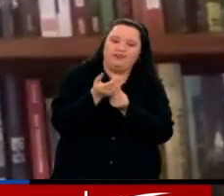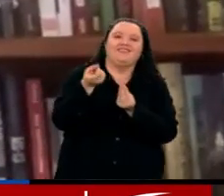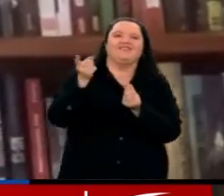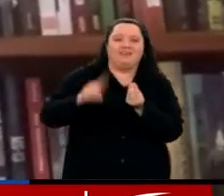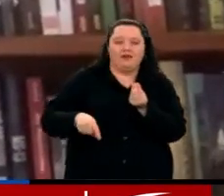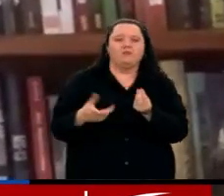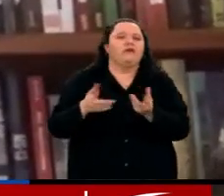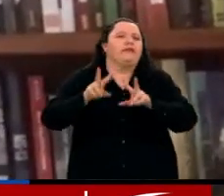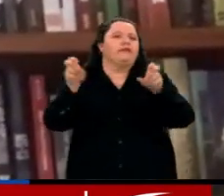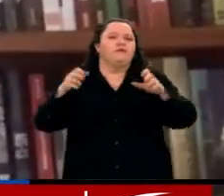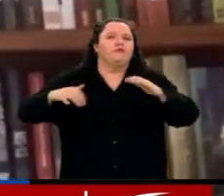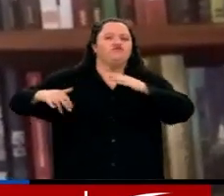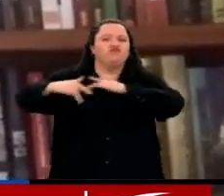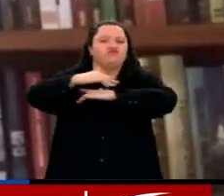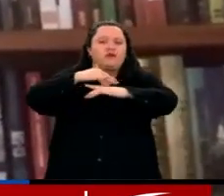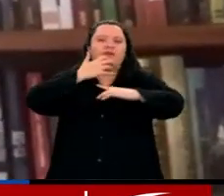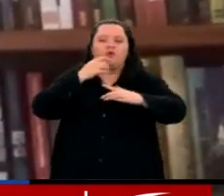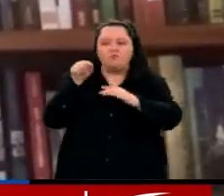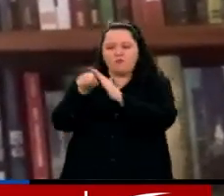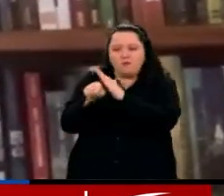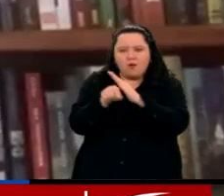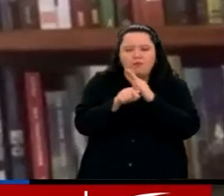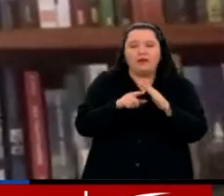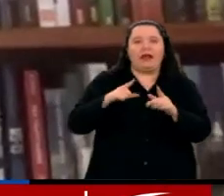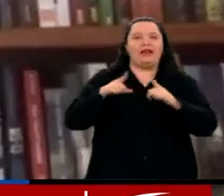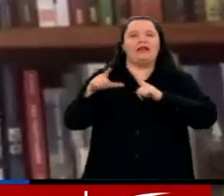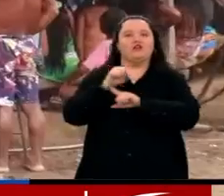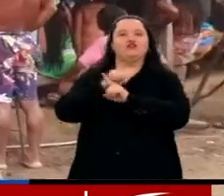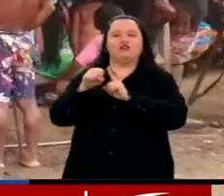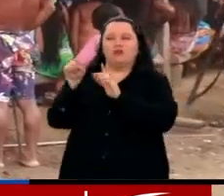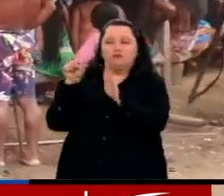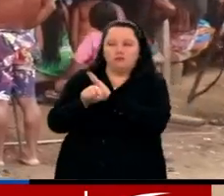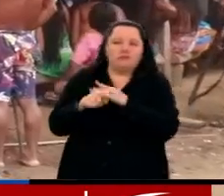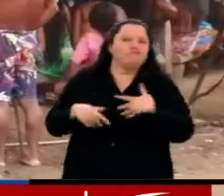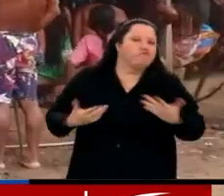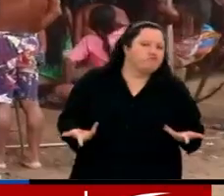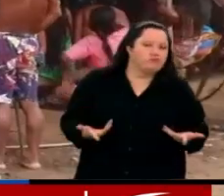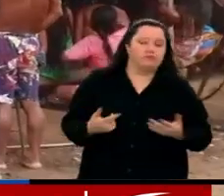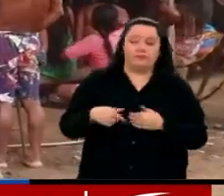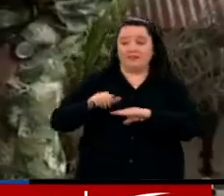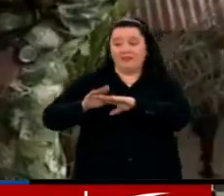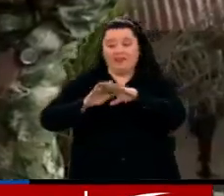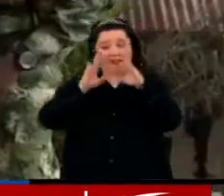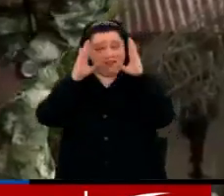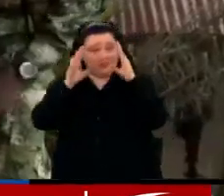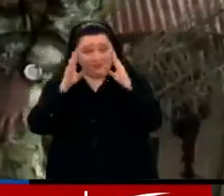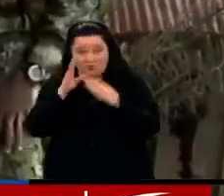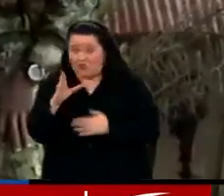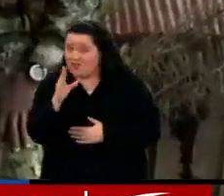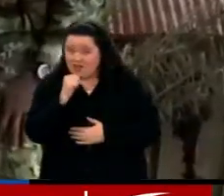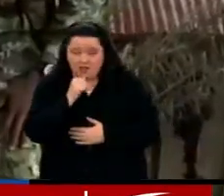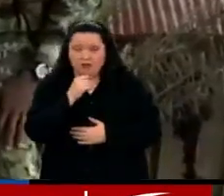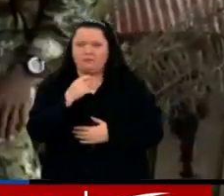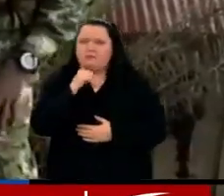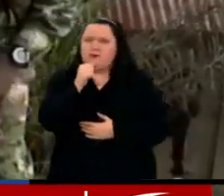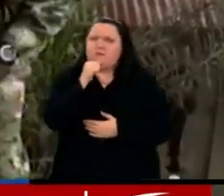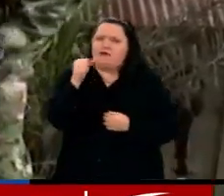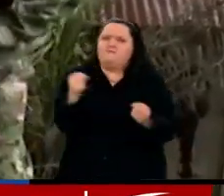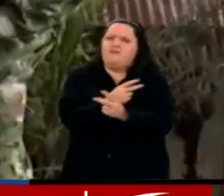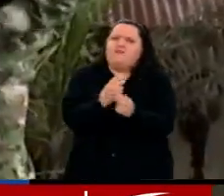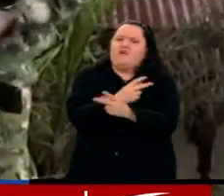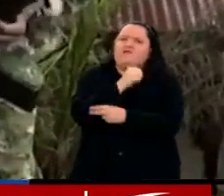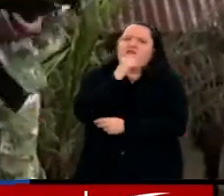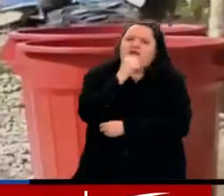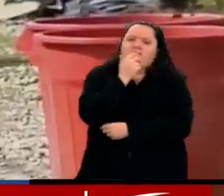fenómenos como el asesinato de líderes sociales. No atender las necesidades humanitarias podría recrudecer la violencia